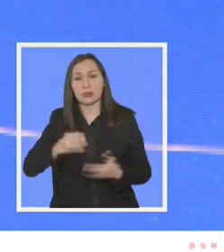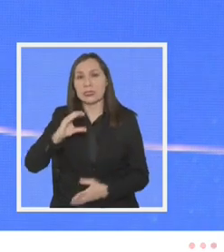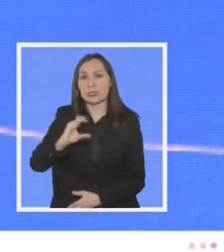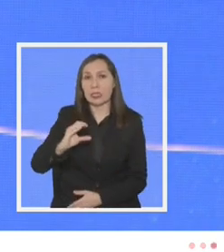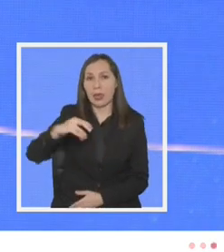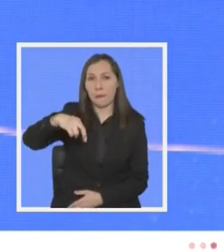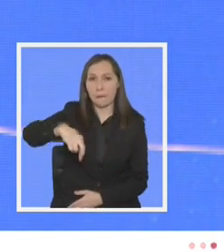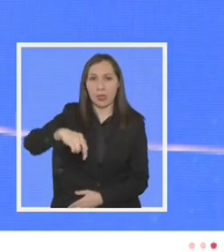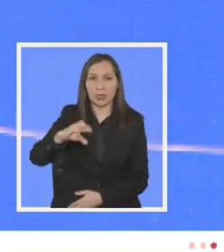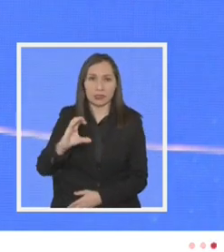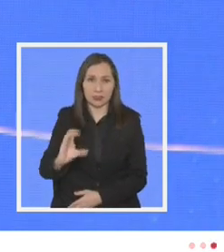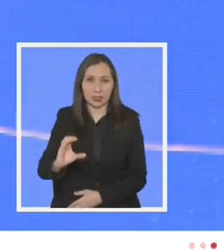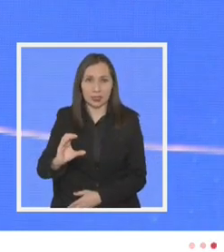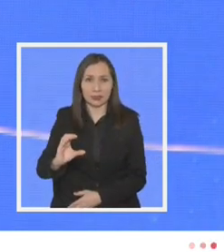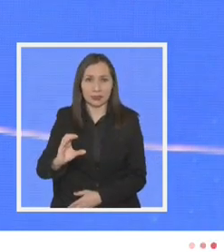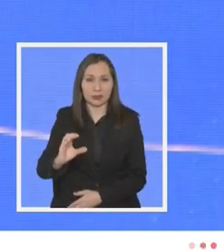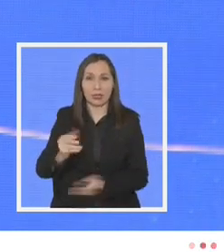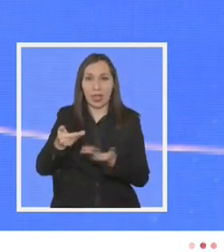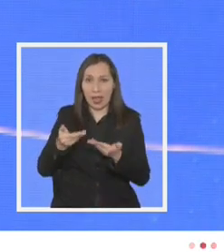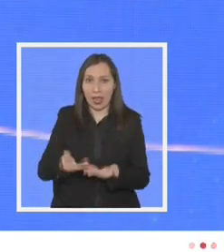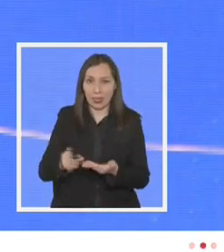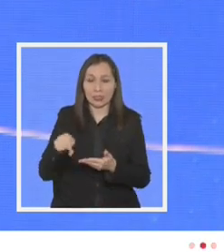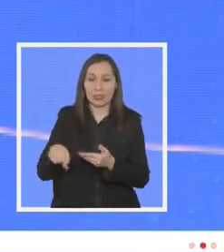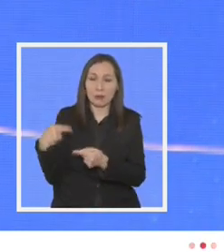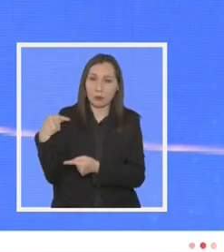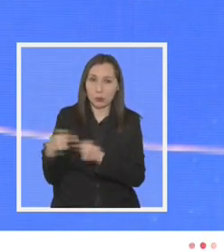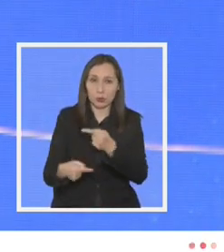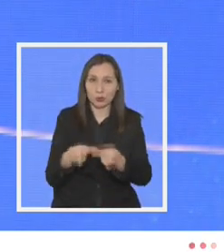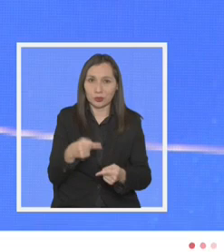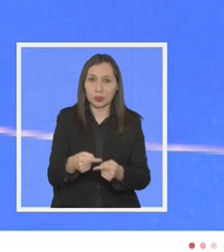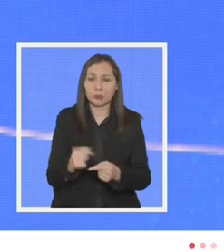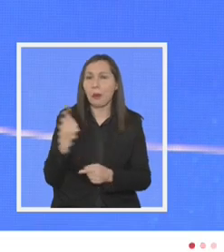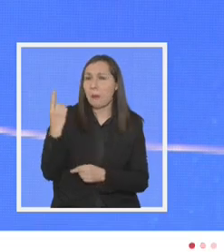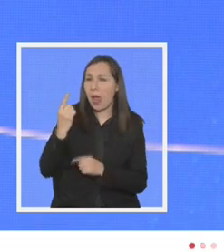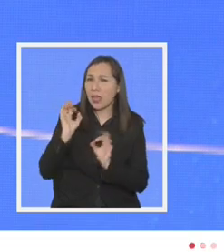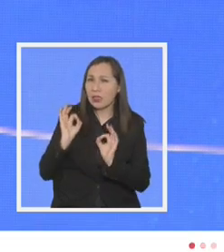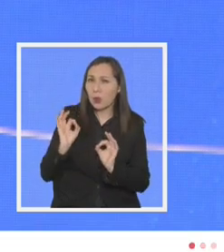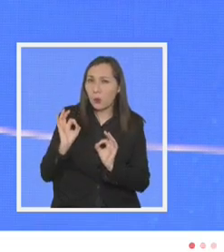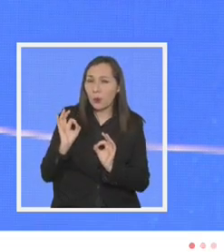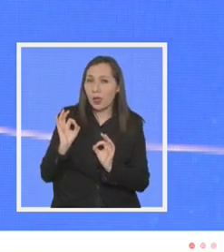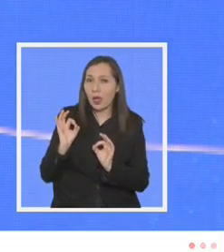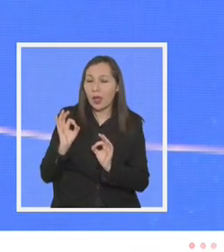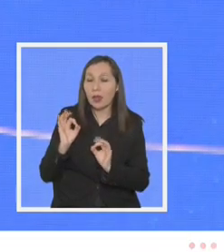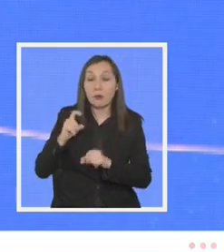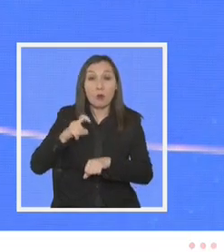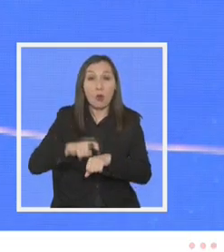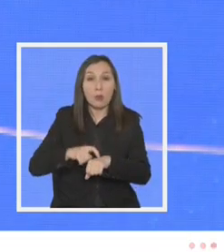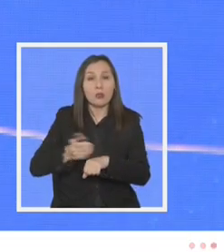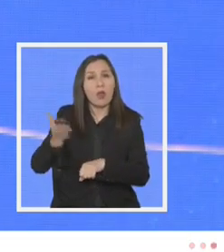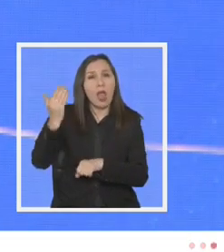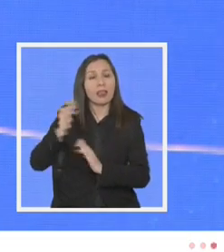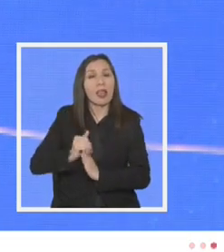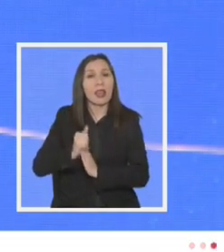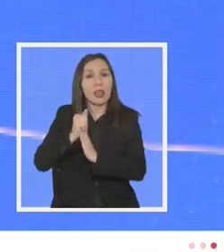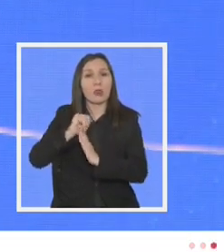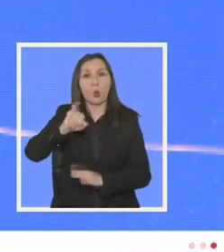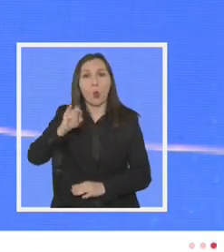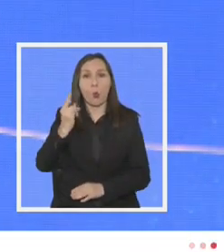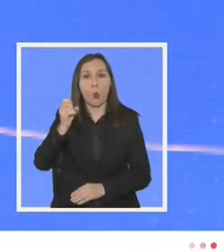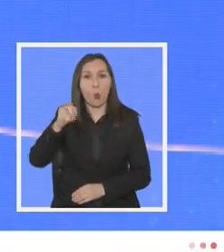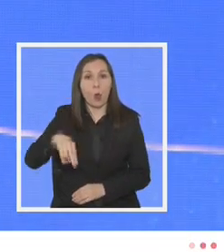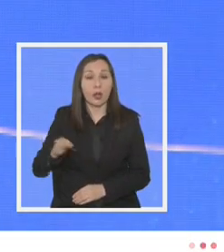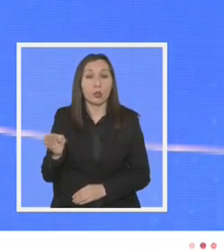CPC en este proceso en particular en ese momento liderada por Juan Sutil